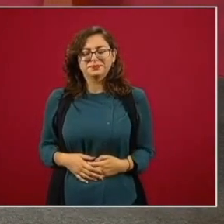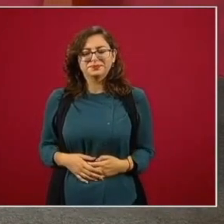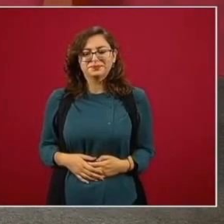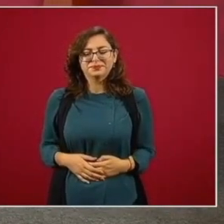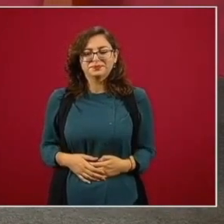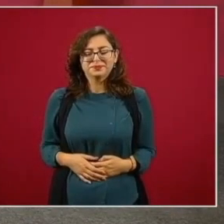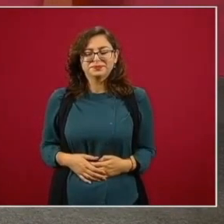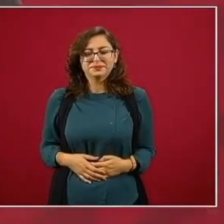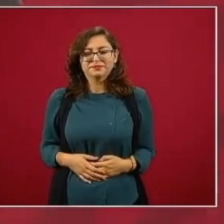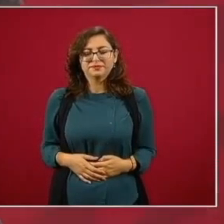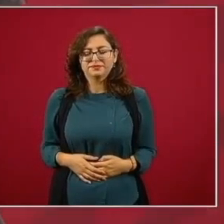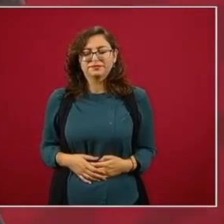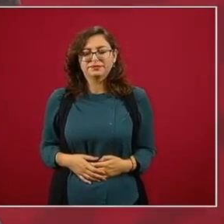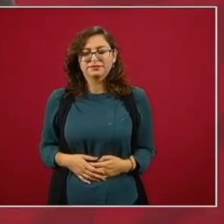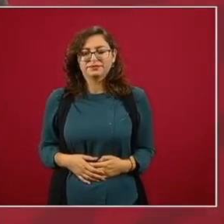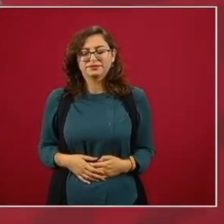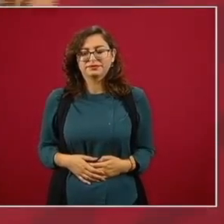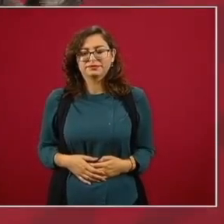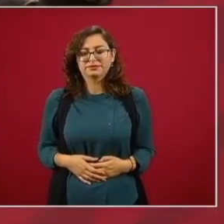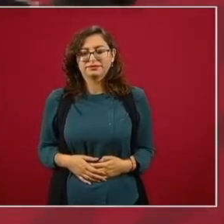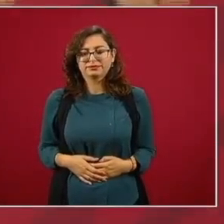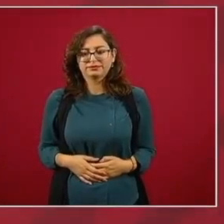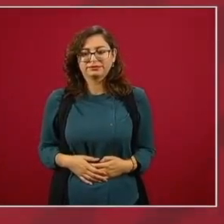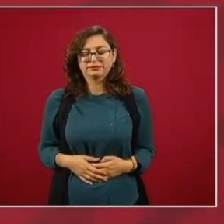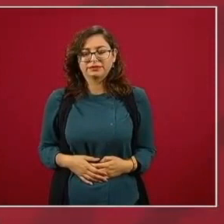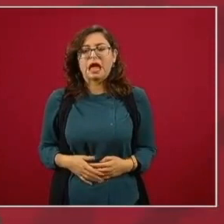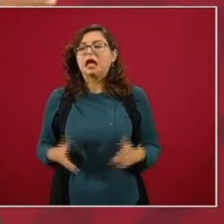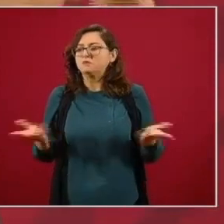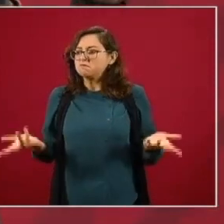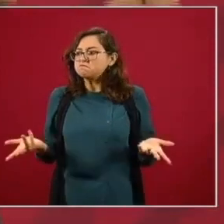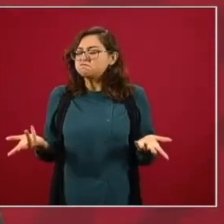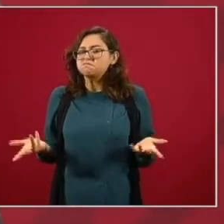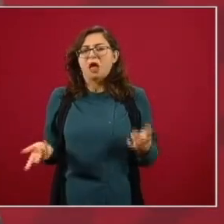encorchetamos a ver en esto